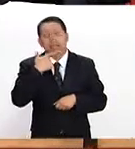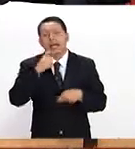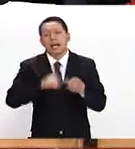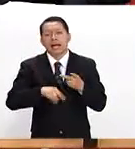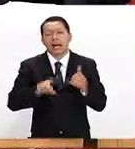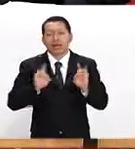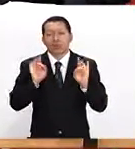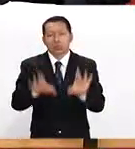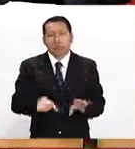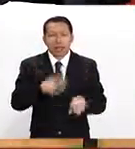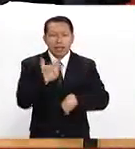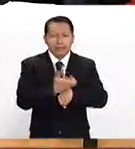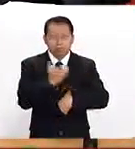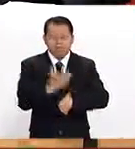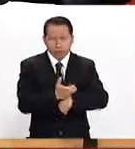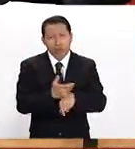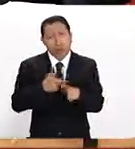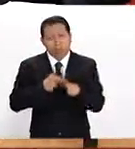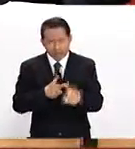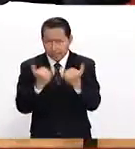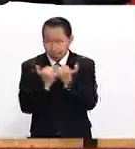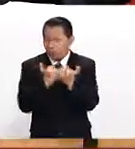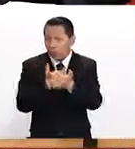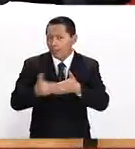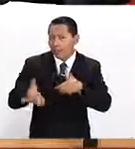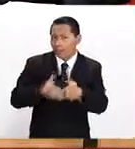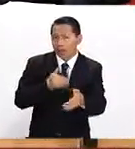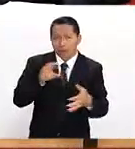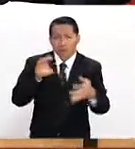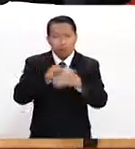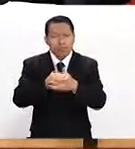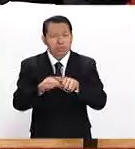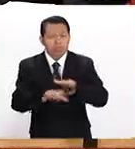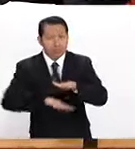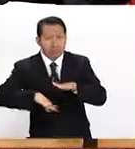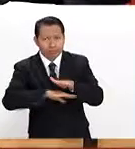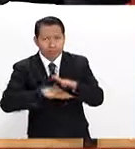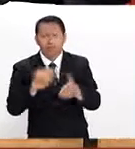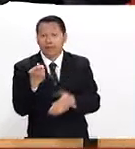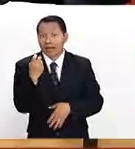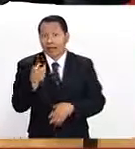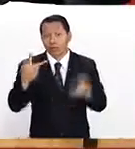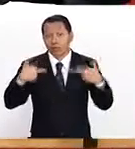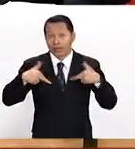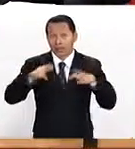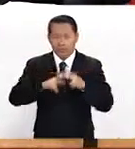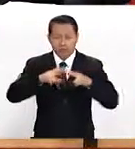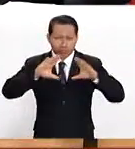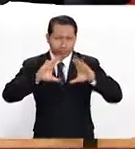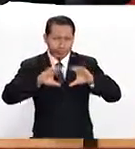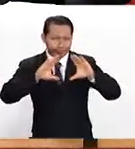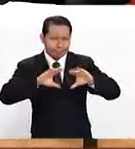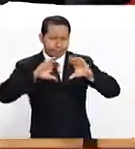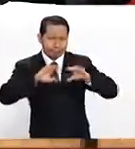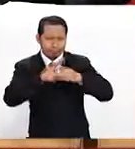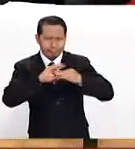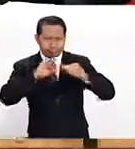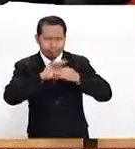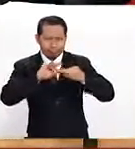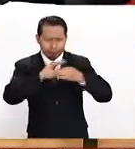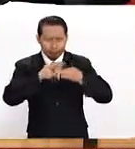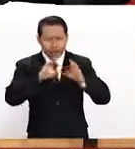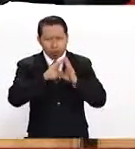Australia, Estados Unidos, no está siguiendo todo este modelo. Y entonces formamos a nuestros docentes para que además puedan llevar la parte de